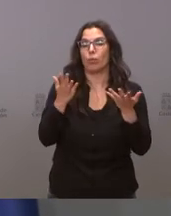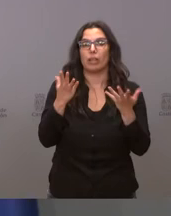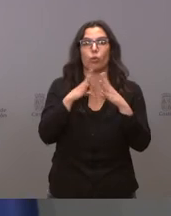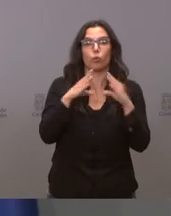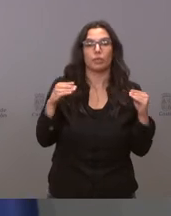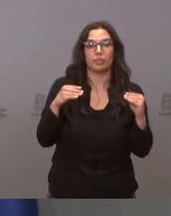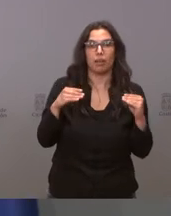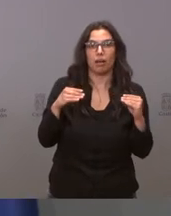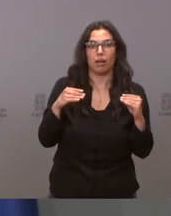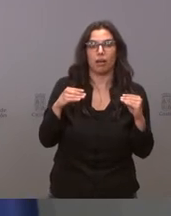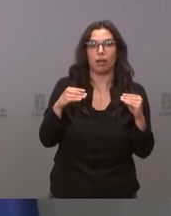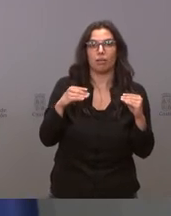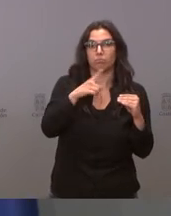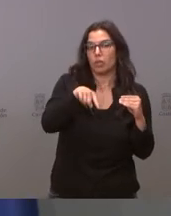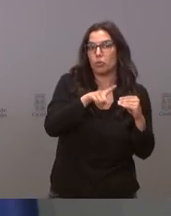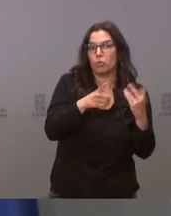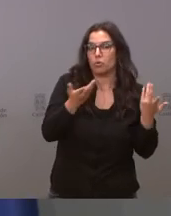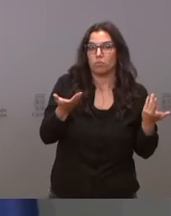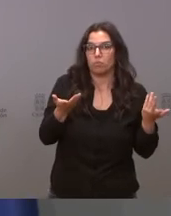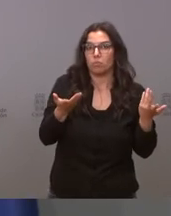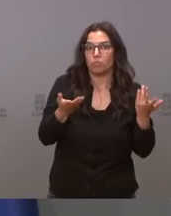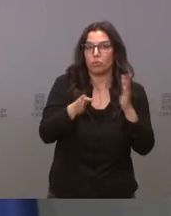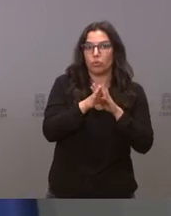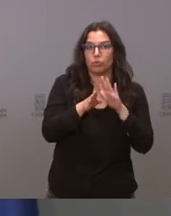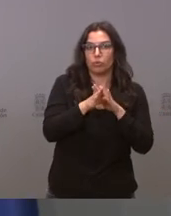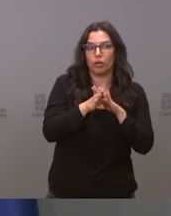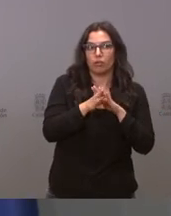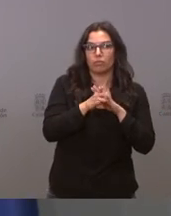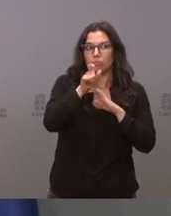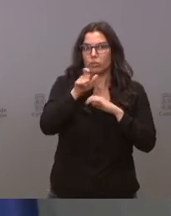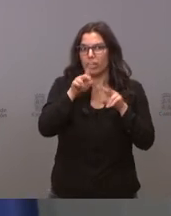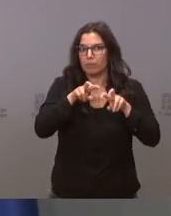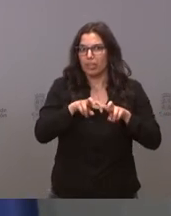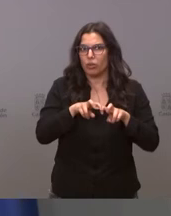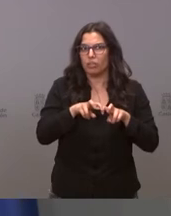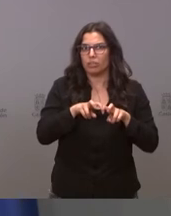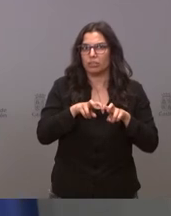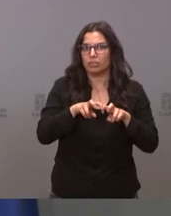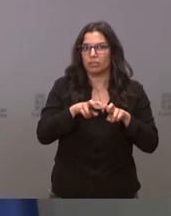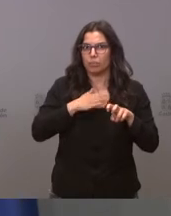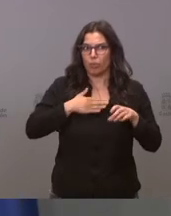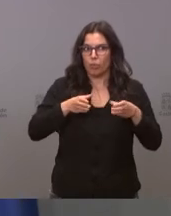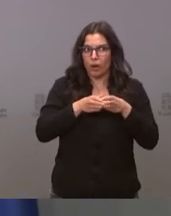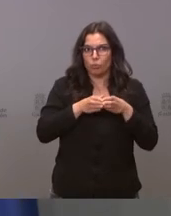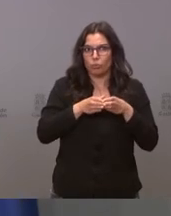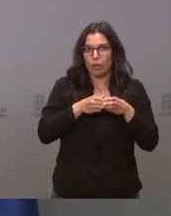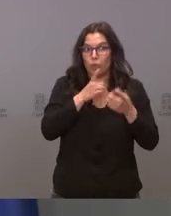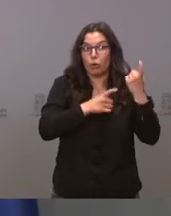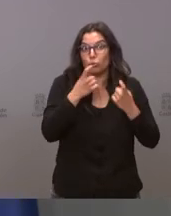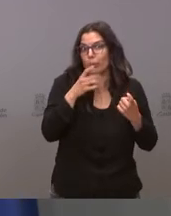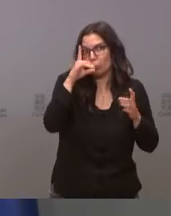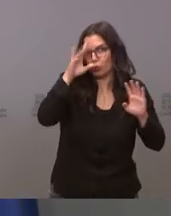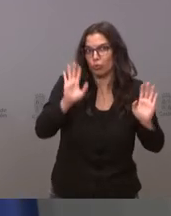van a continuar qué investigadores son estos que tiene la junta déjeme que lo consulte